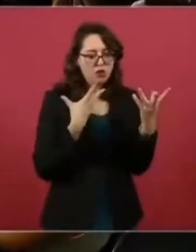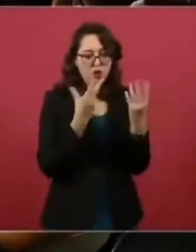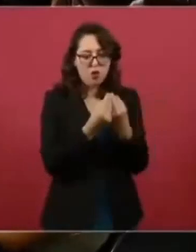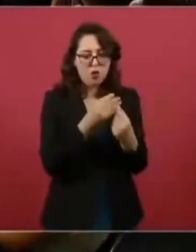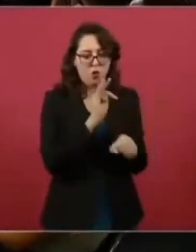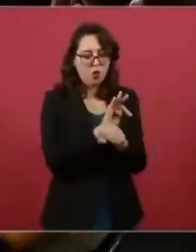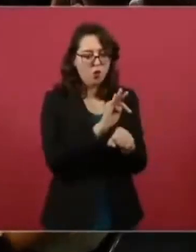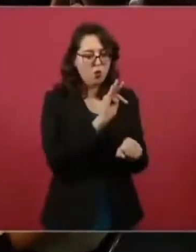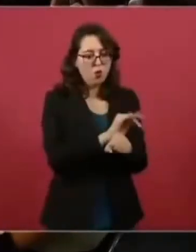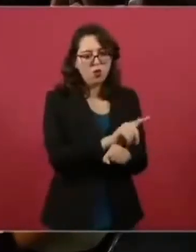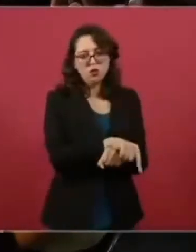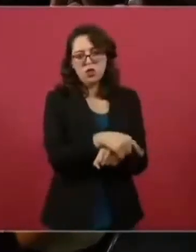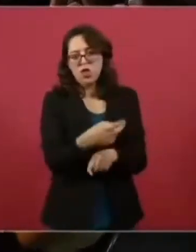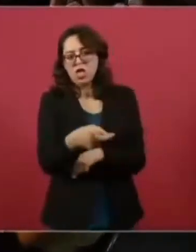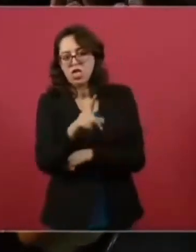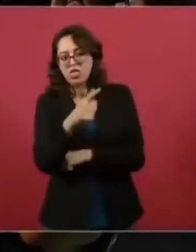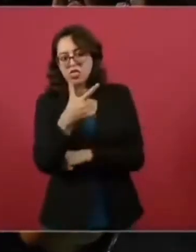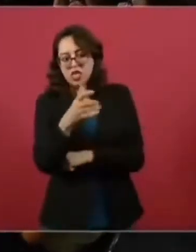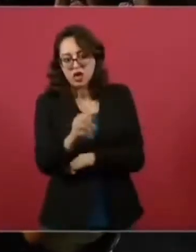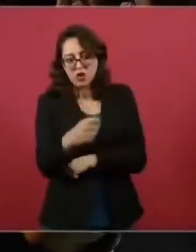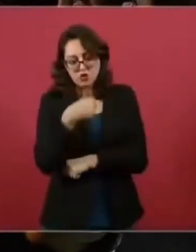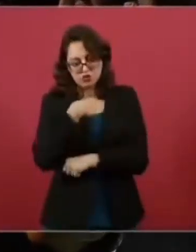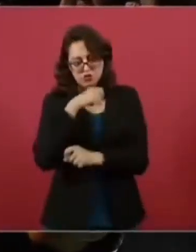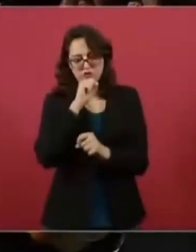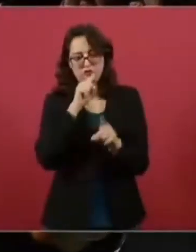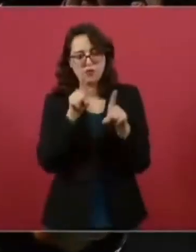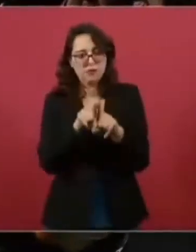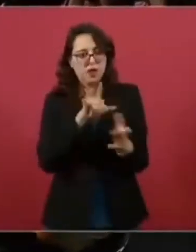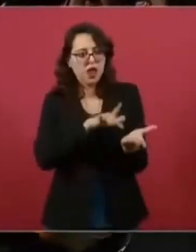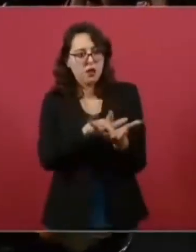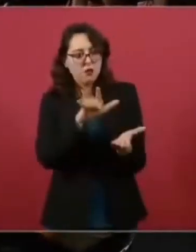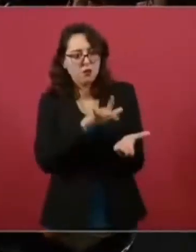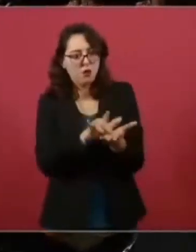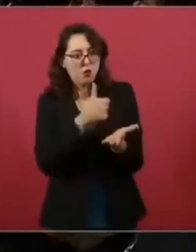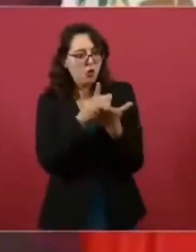Diego, que lo ayudé tanto.